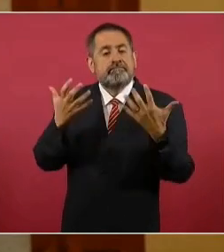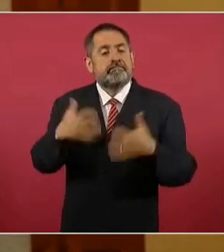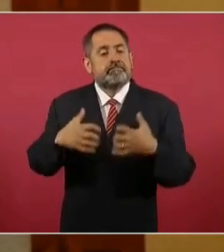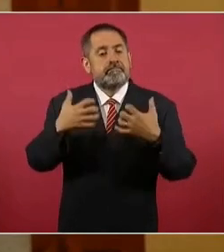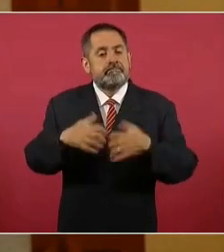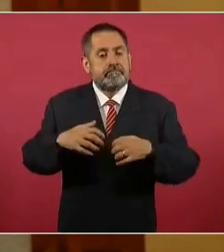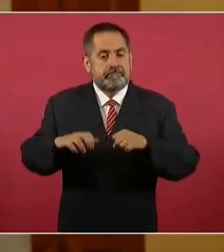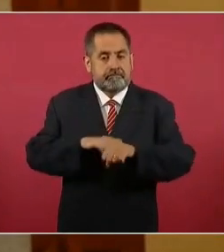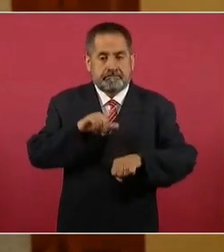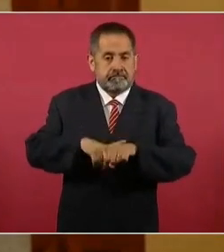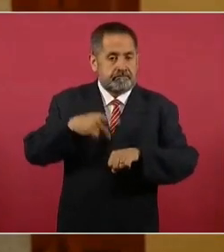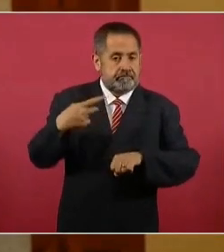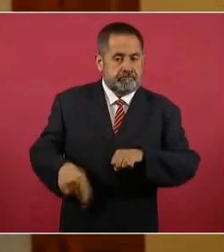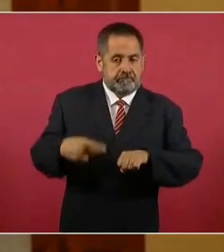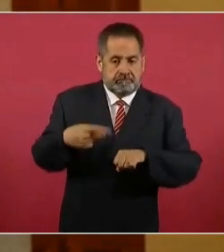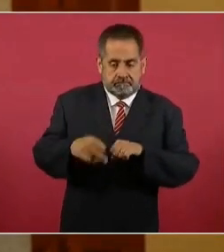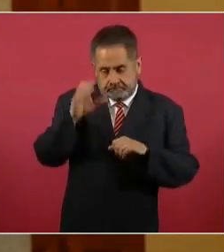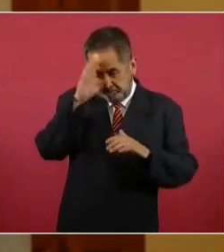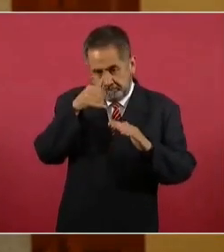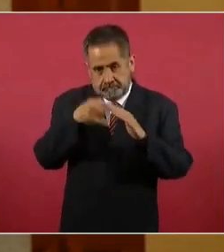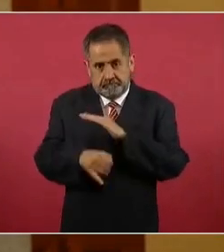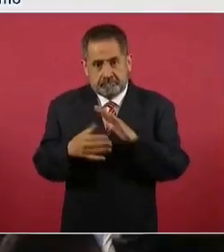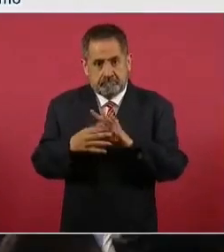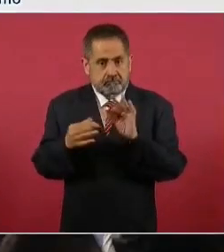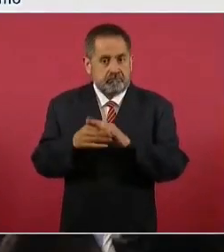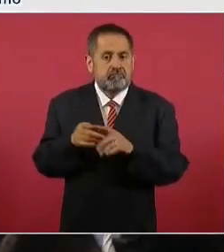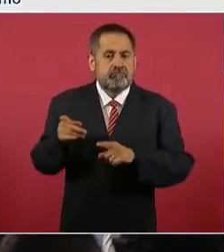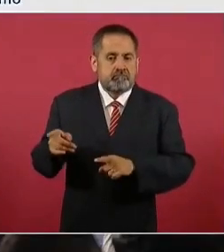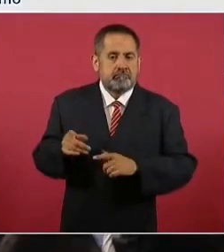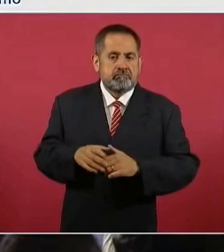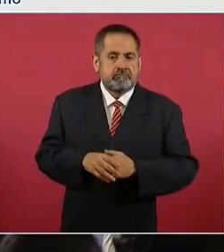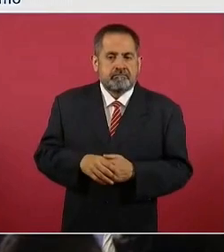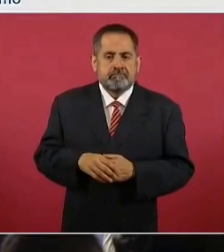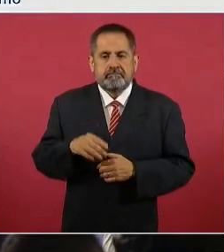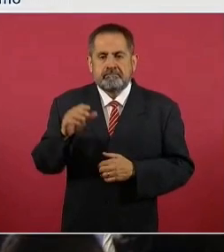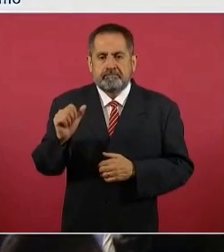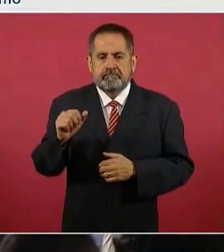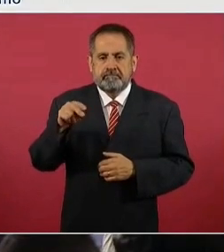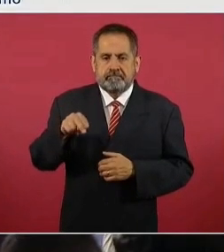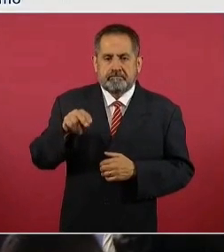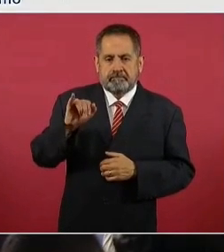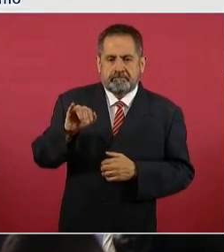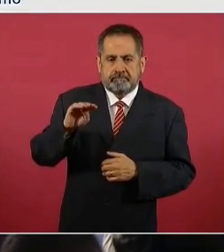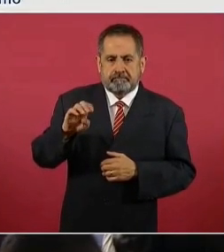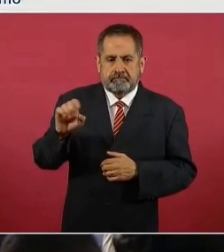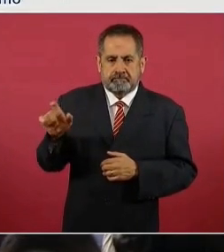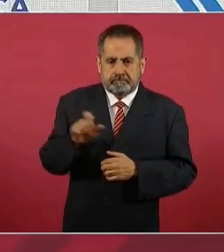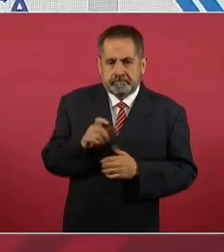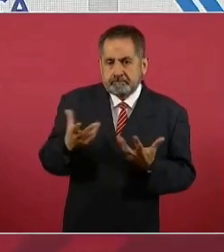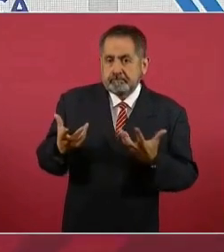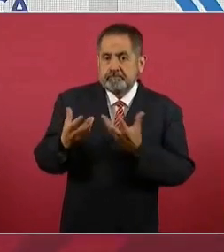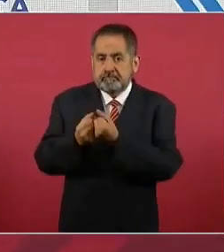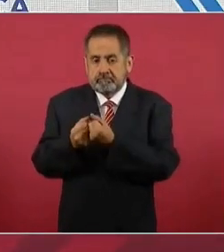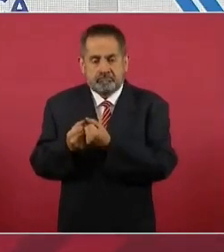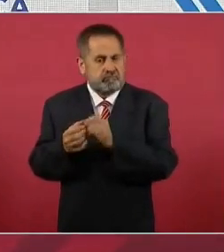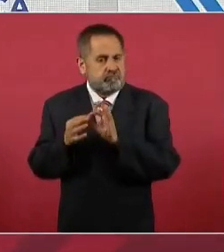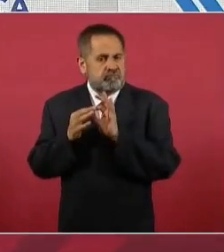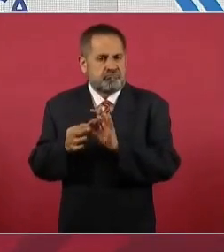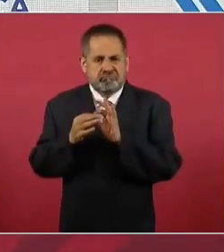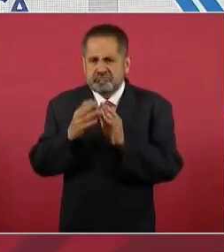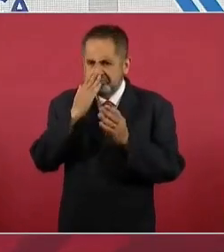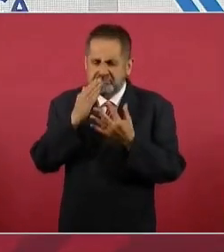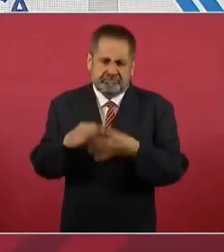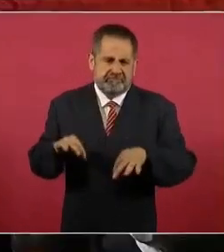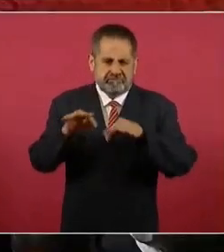nacional de alto nivel de base científica y tecnológica, Abimex, con quien hemos establecido una alianza muy